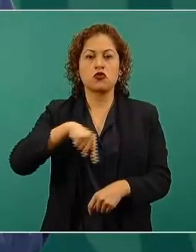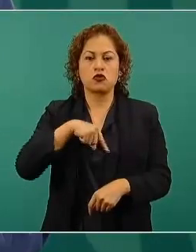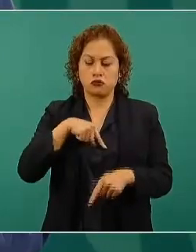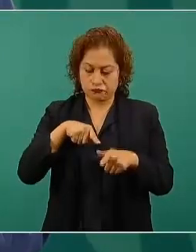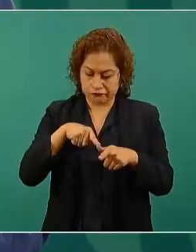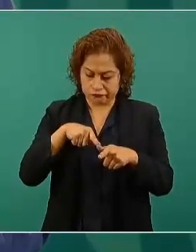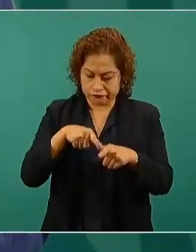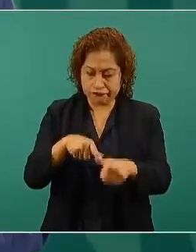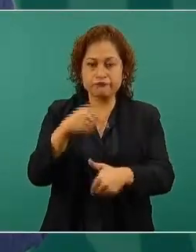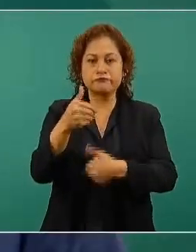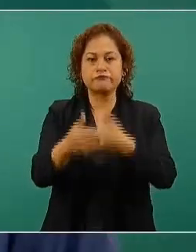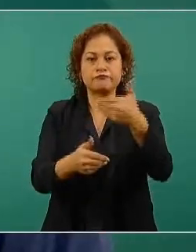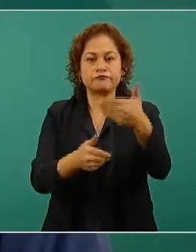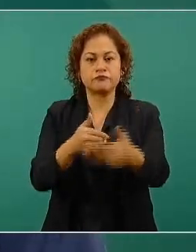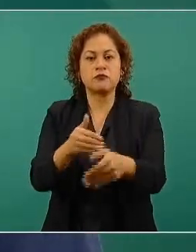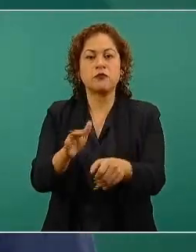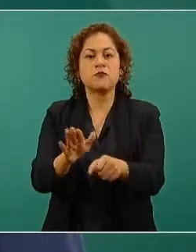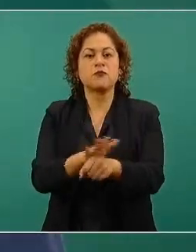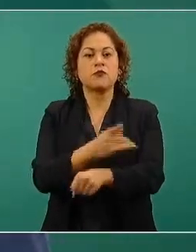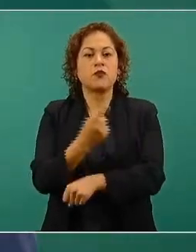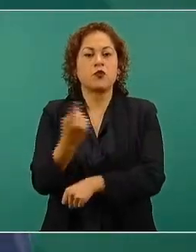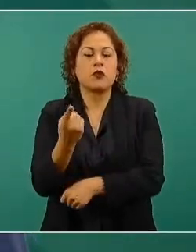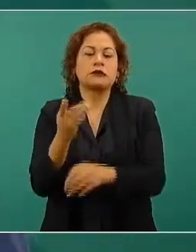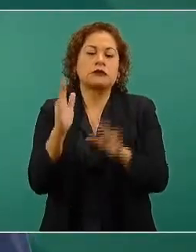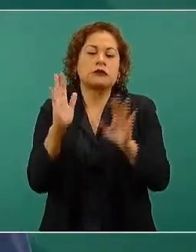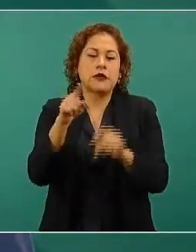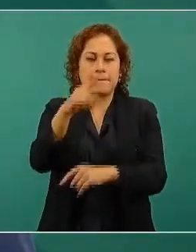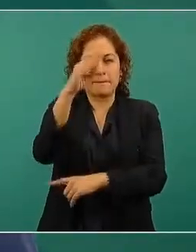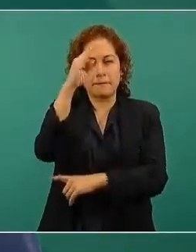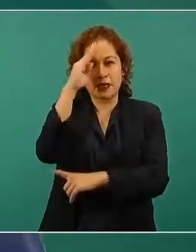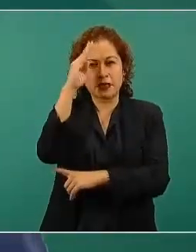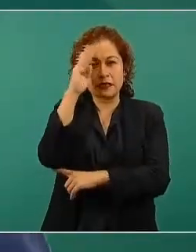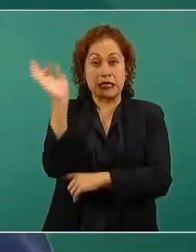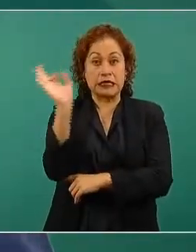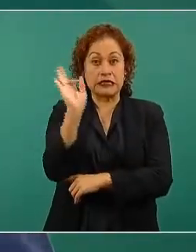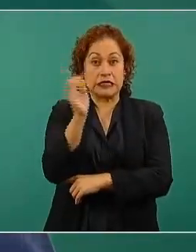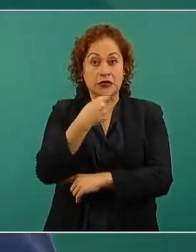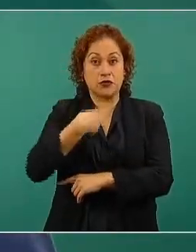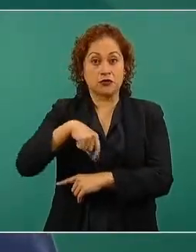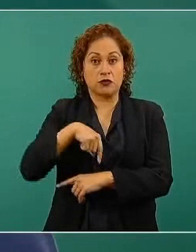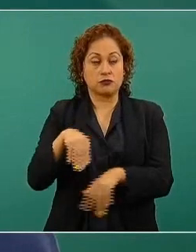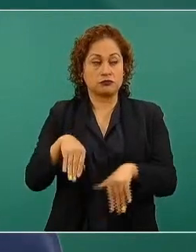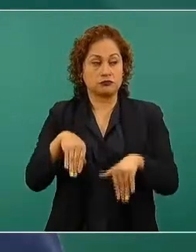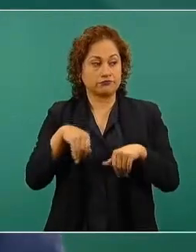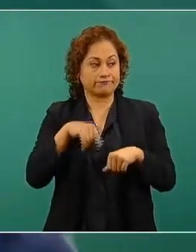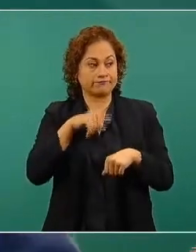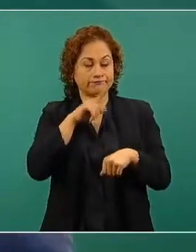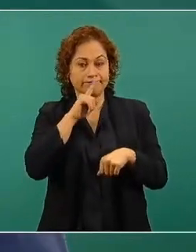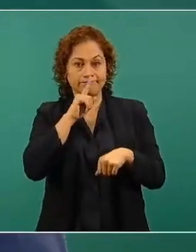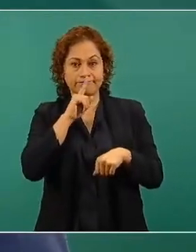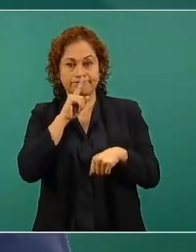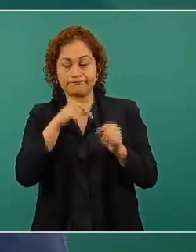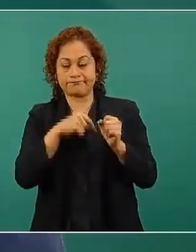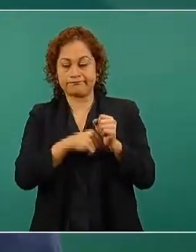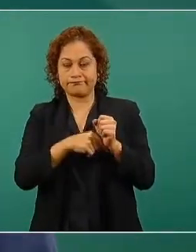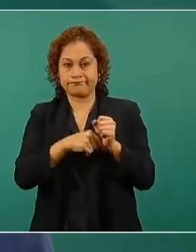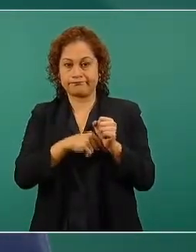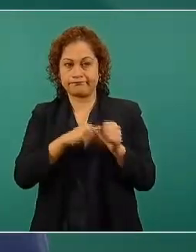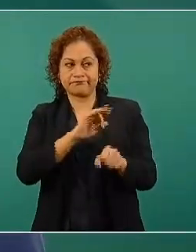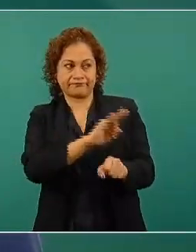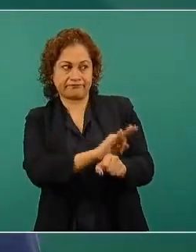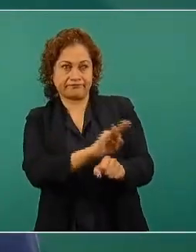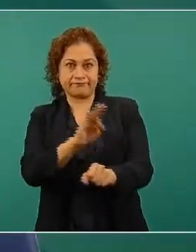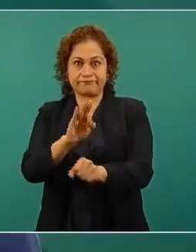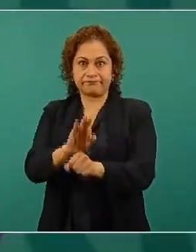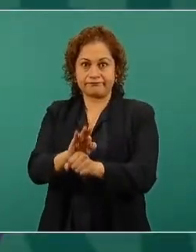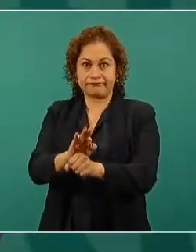seríamos cómplices de la corrupción,